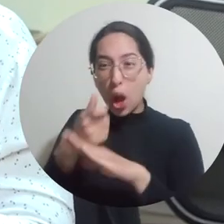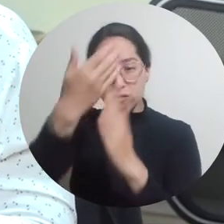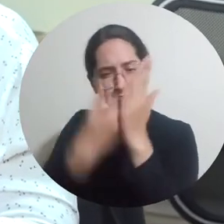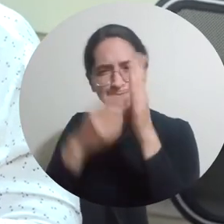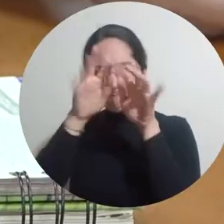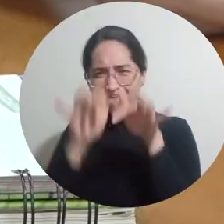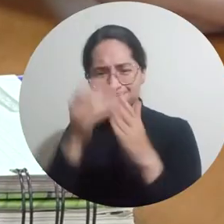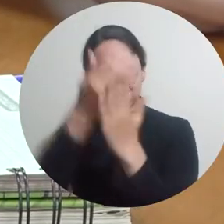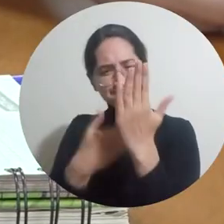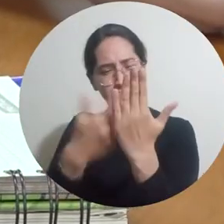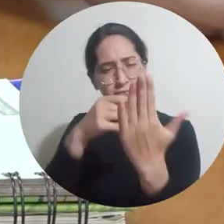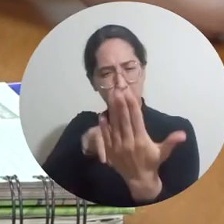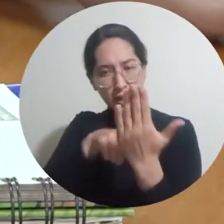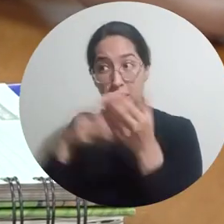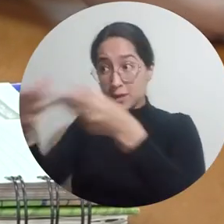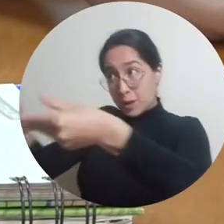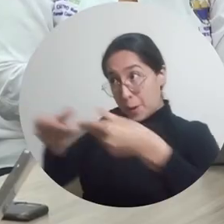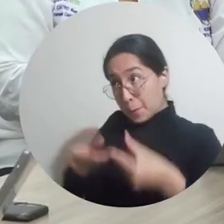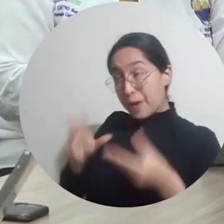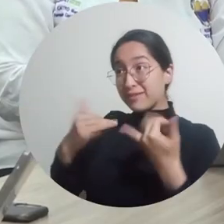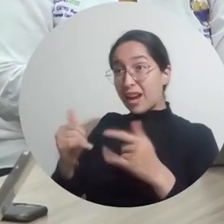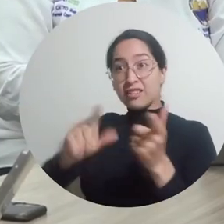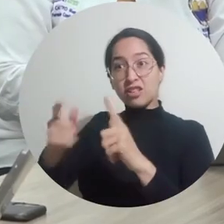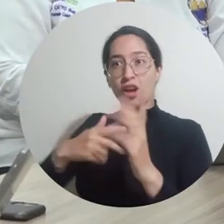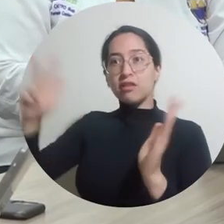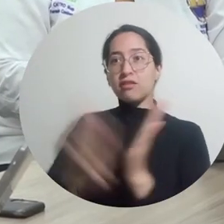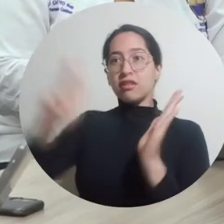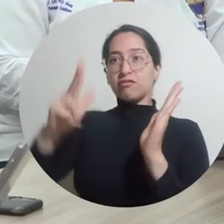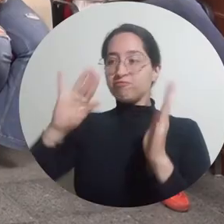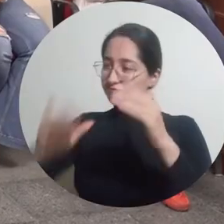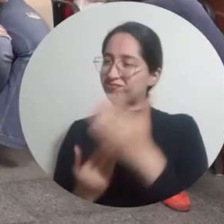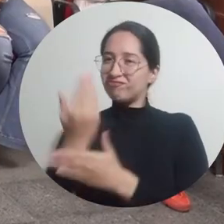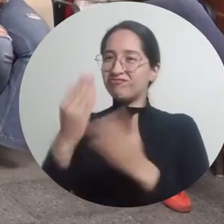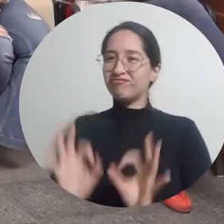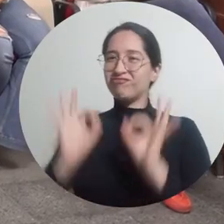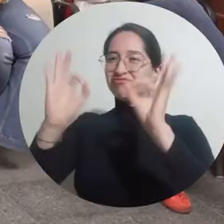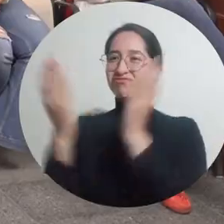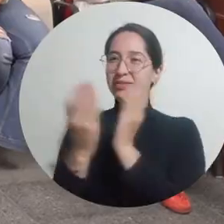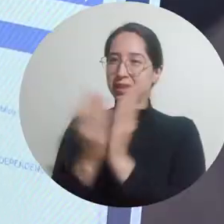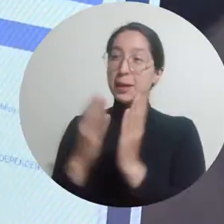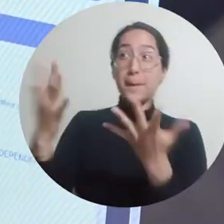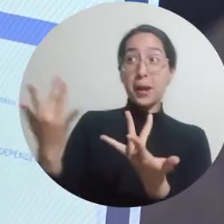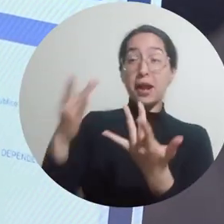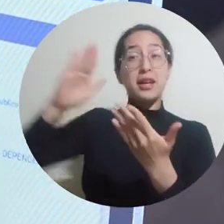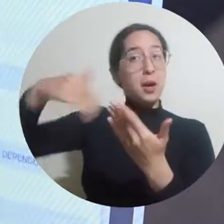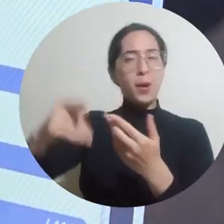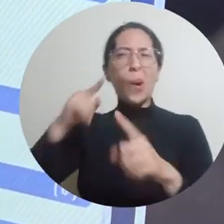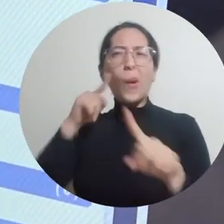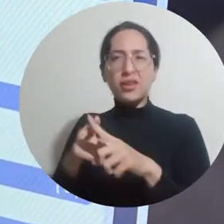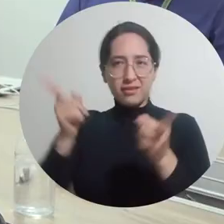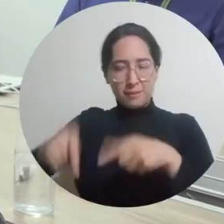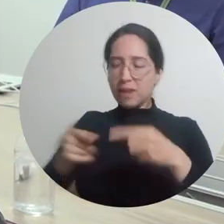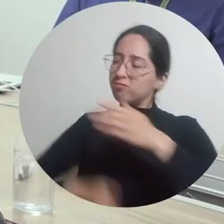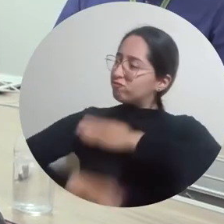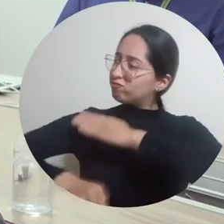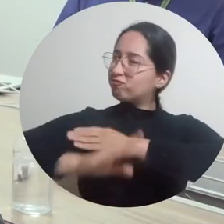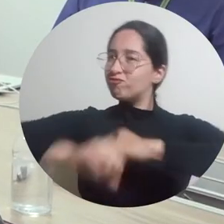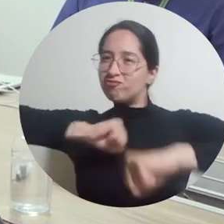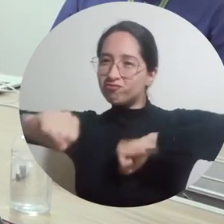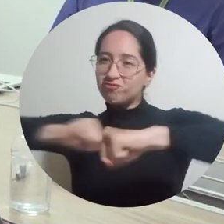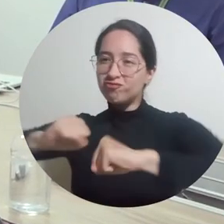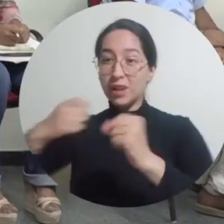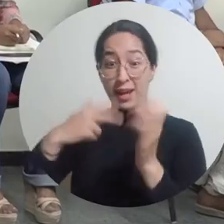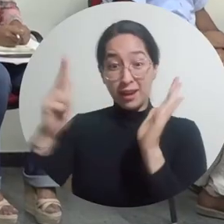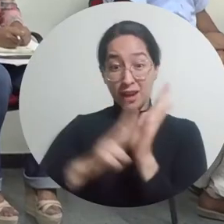otorgue la quinta renovación del certificado de calidad que continuará respaldando la evolución de sus procesos y permitirá seguir trabajando por mantener la